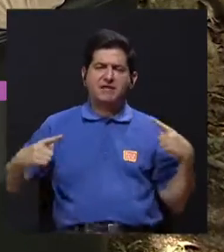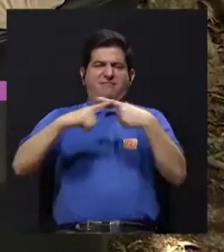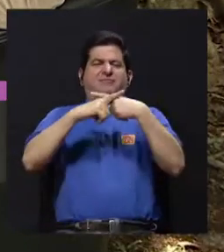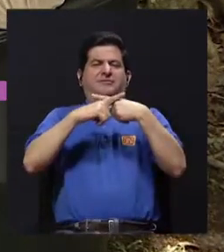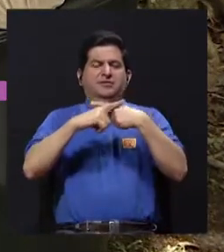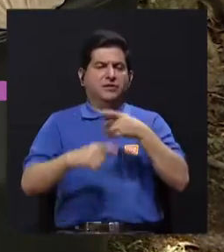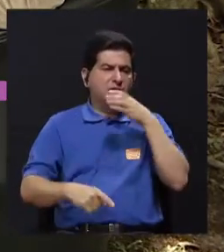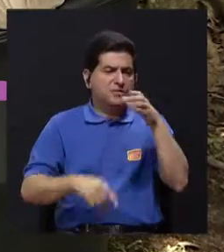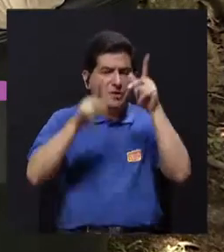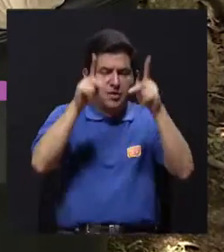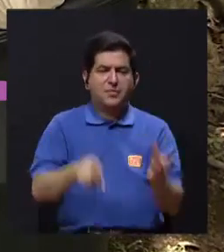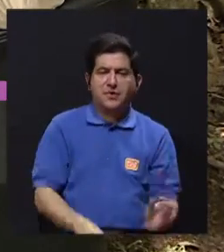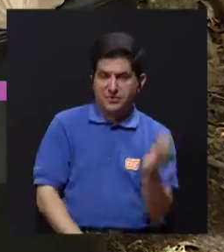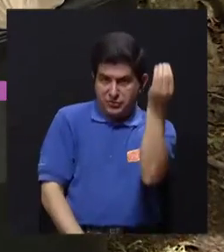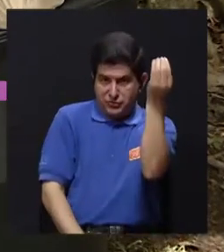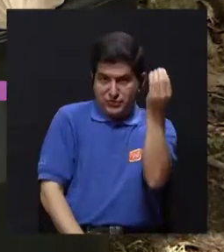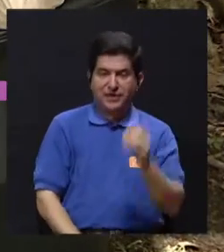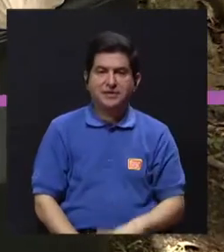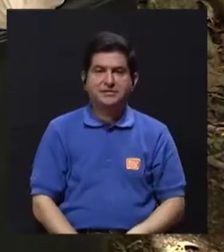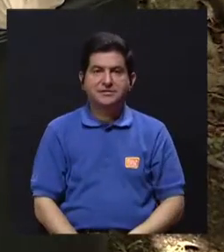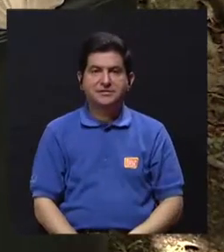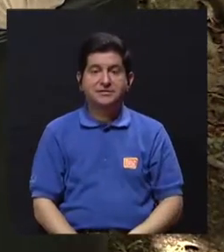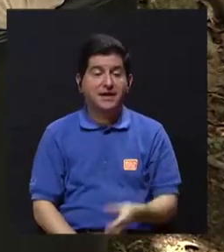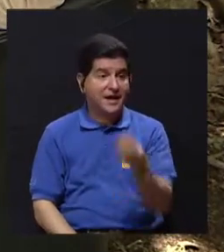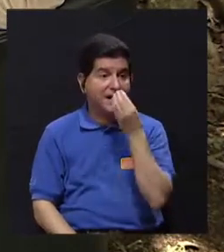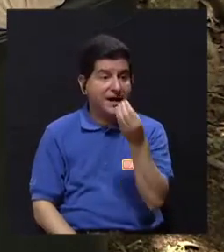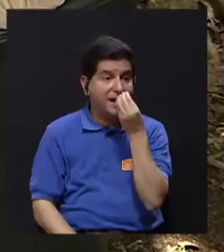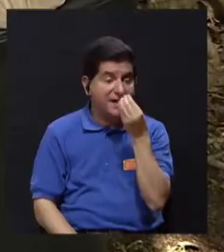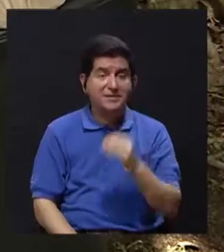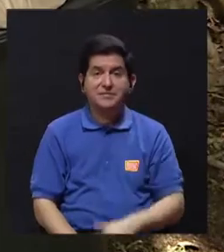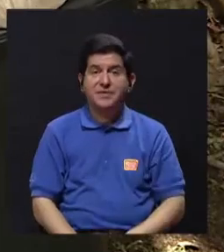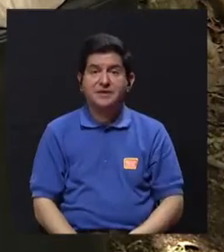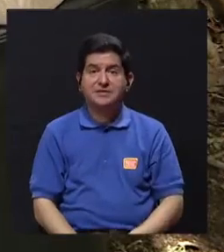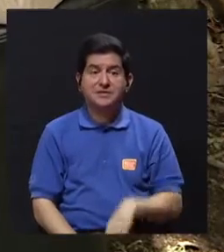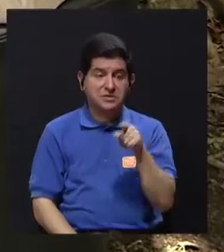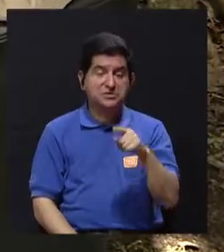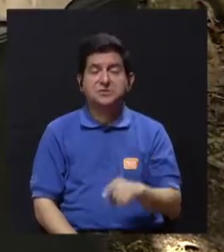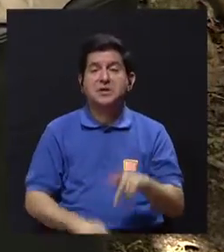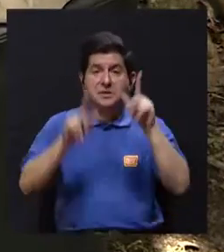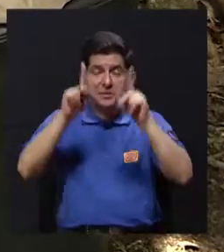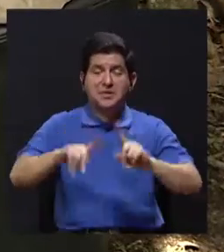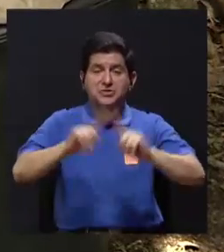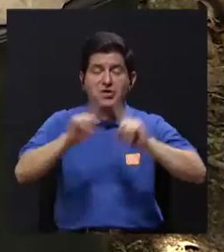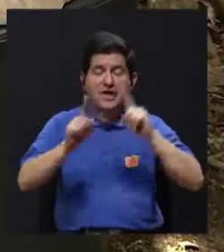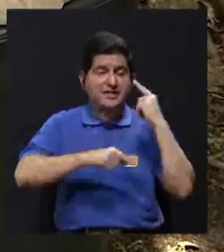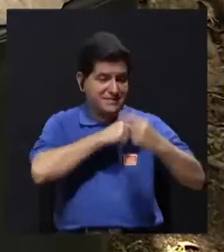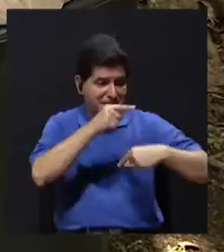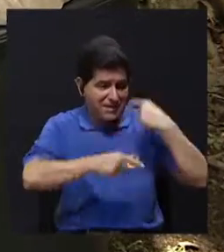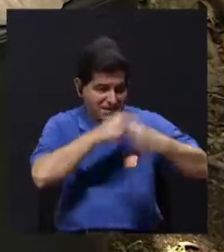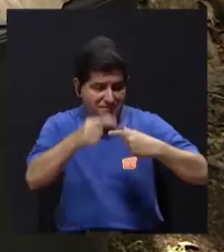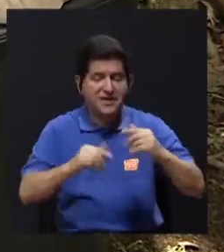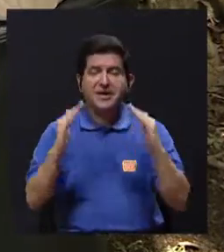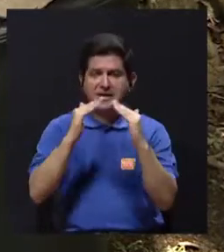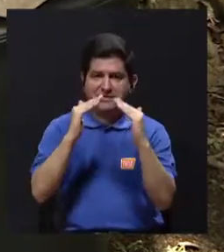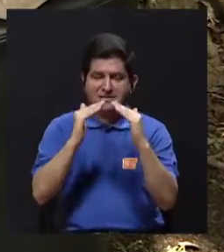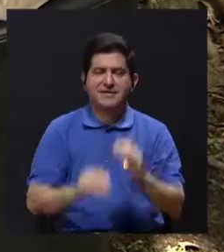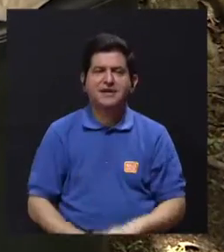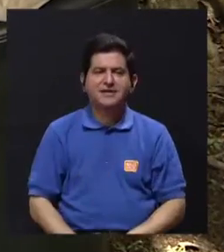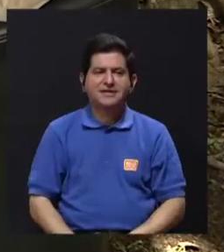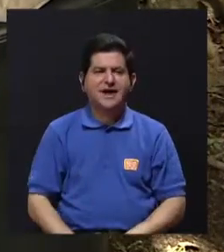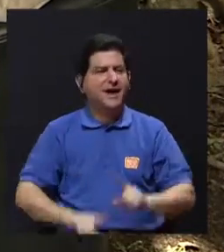conflicto con lo que se recomienda para gente más joven, ¿verdad? Porque entonces la alimentación en la casa, si están viviendo personas de diferentes generaciones,